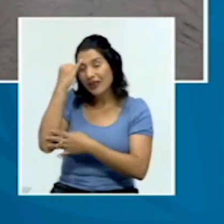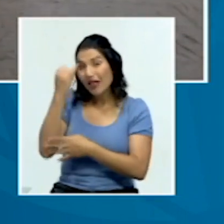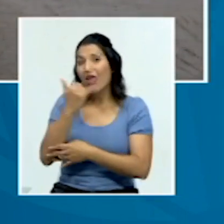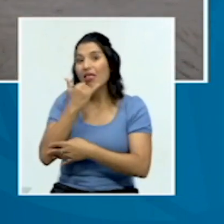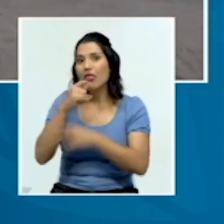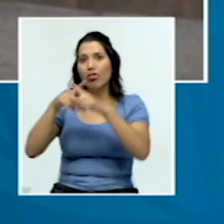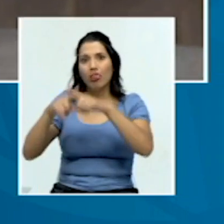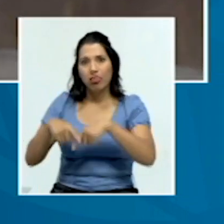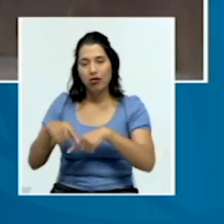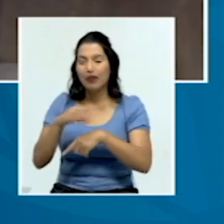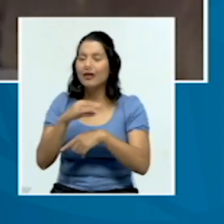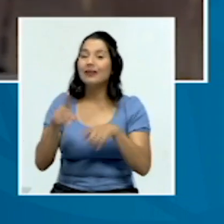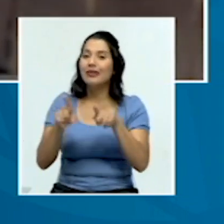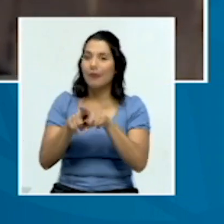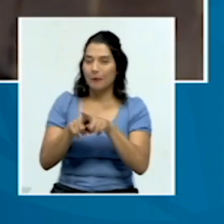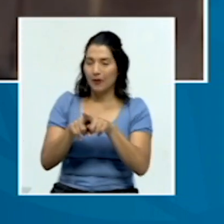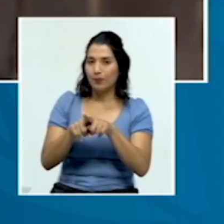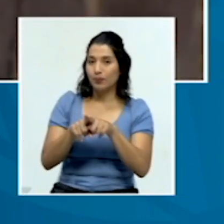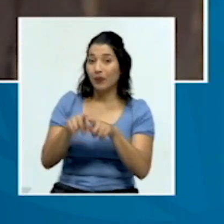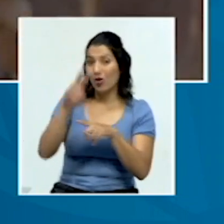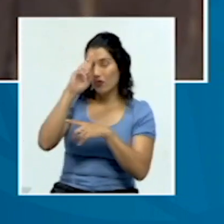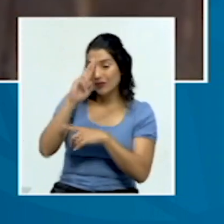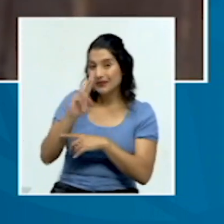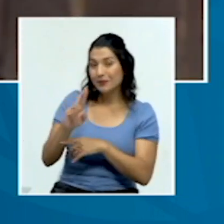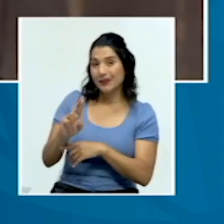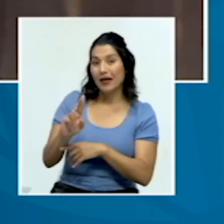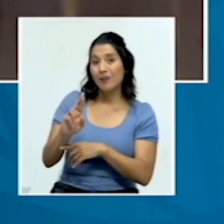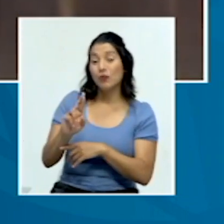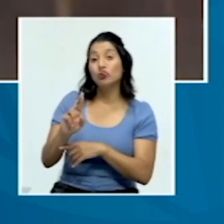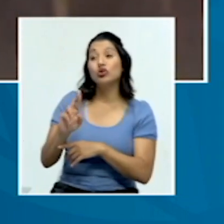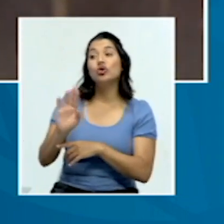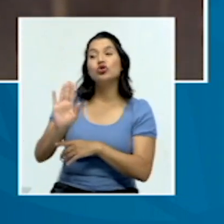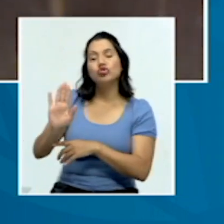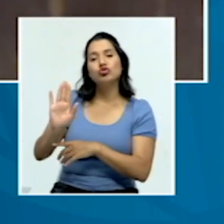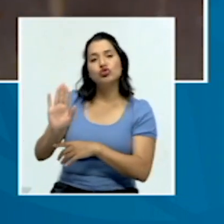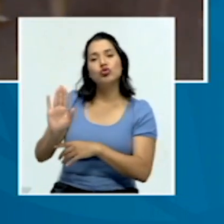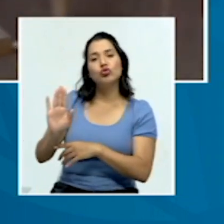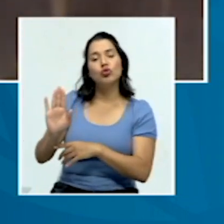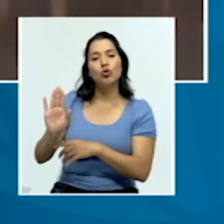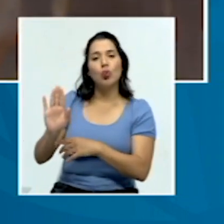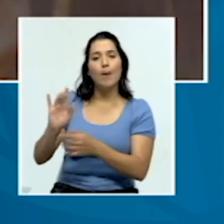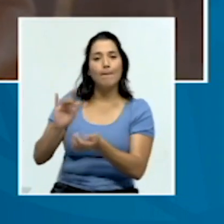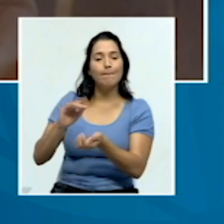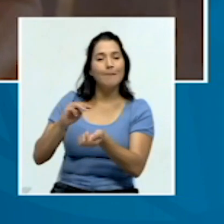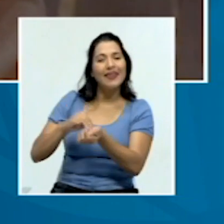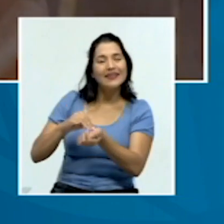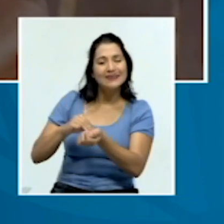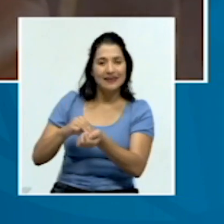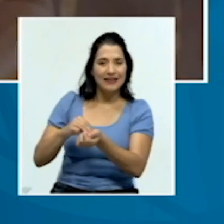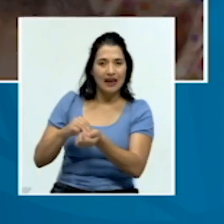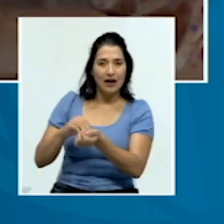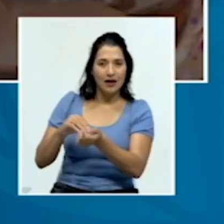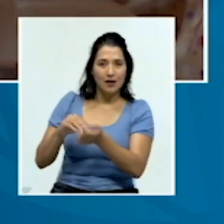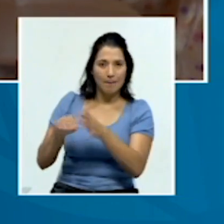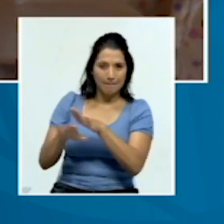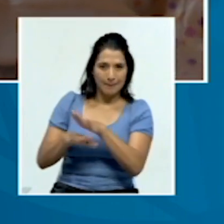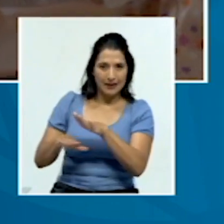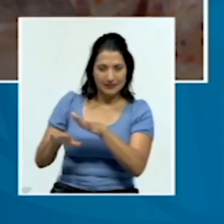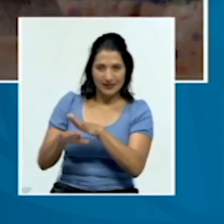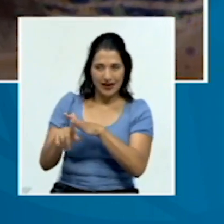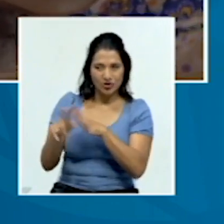y, además de ello, respetando esta medicina tradicional que ya de base tenían, que